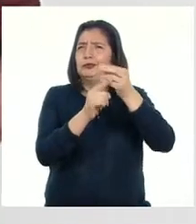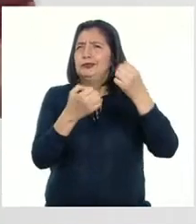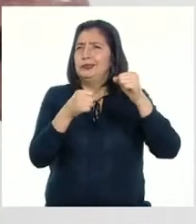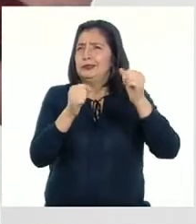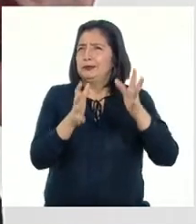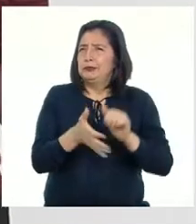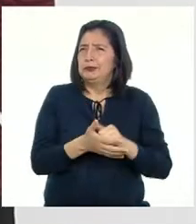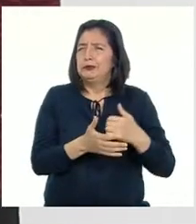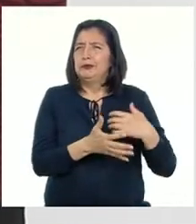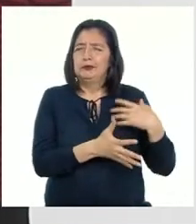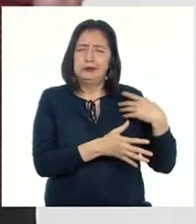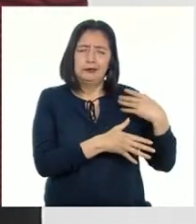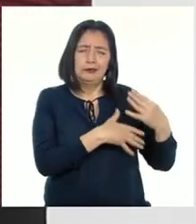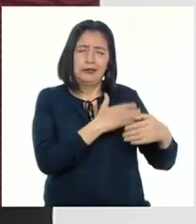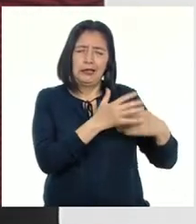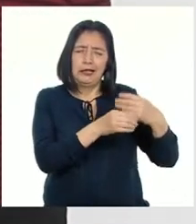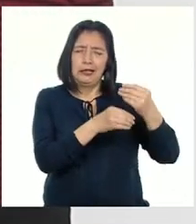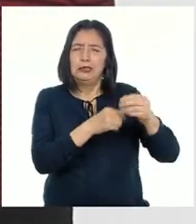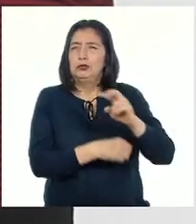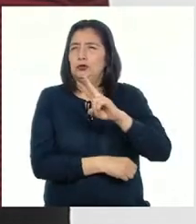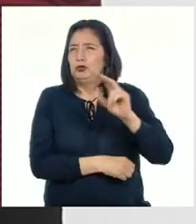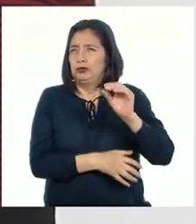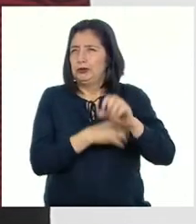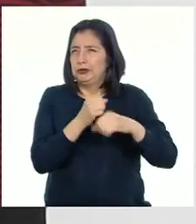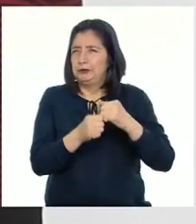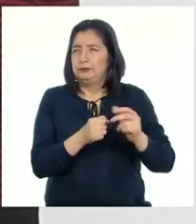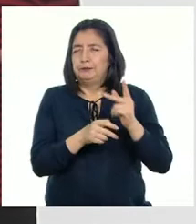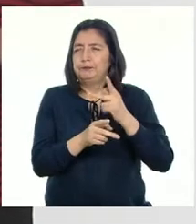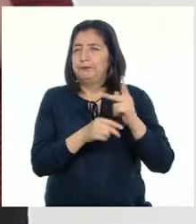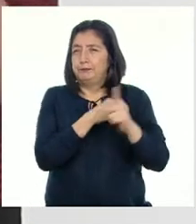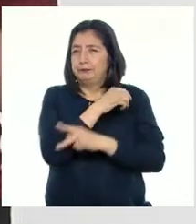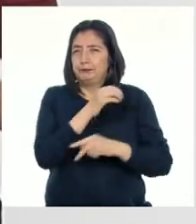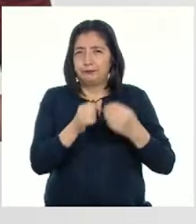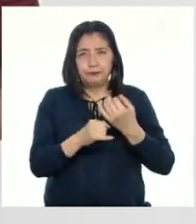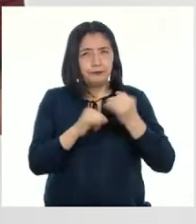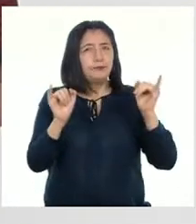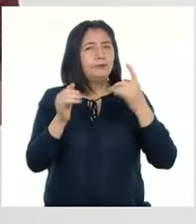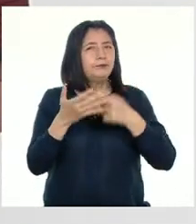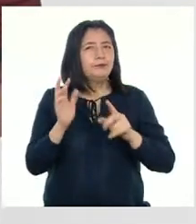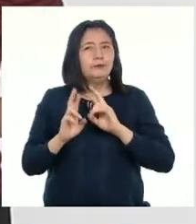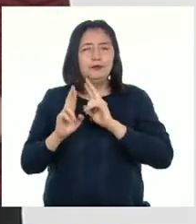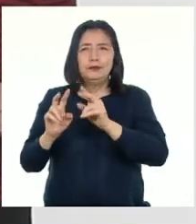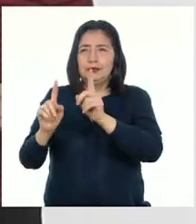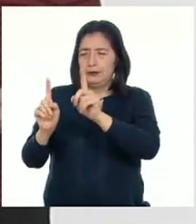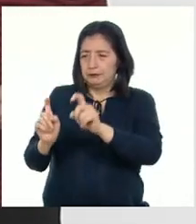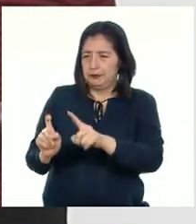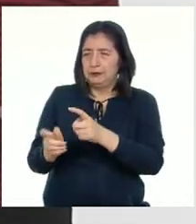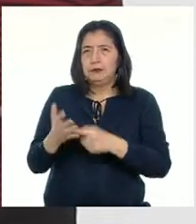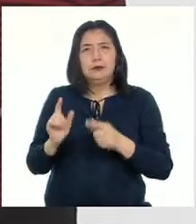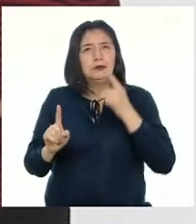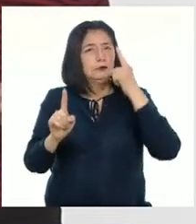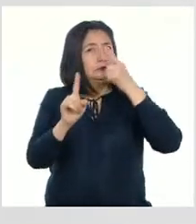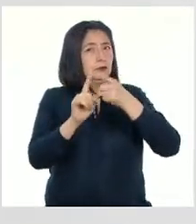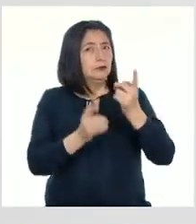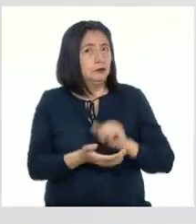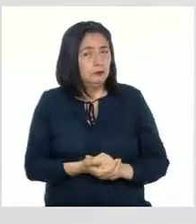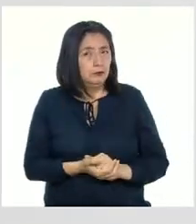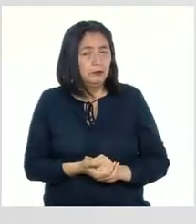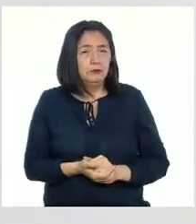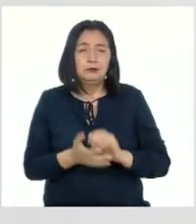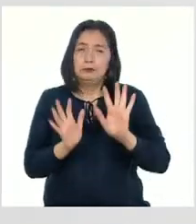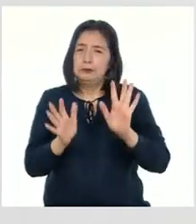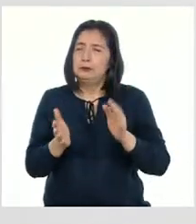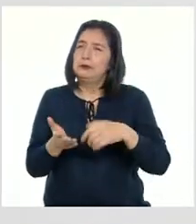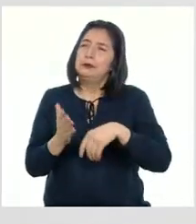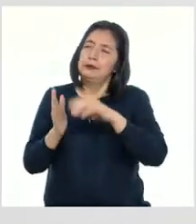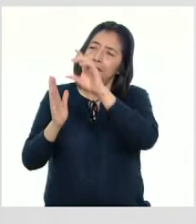deportistas A lo largo de nuestros casi 200 años como país independiente Para responder a la pregunta de nuestro reto Vamos